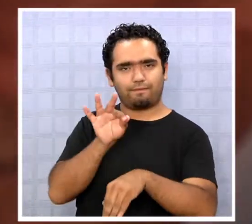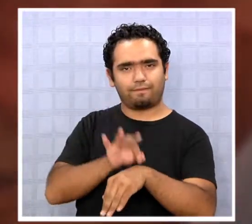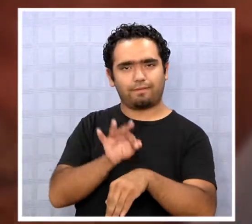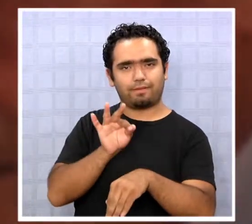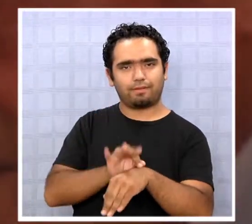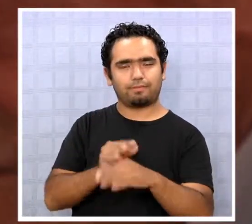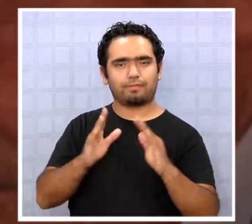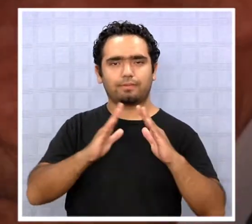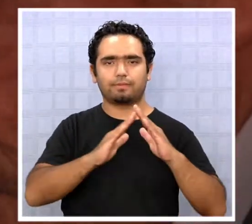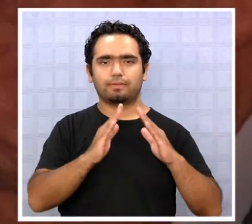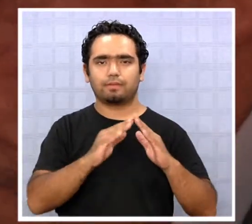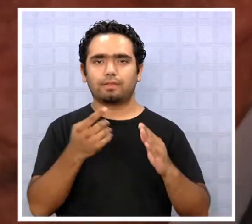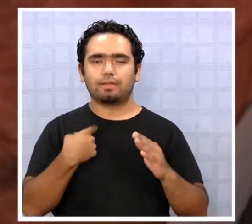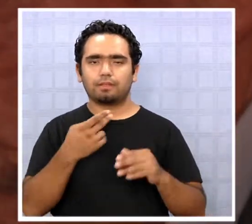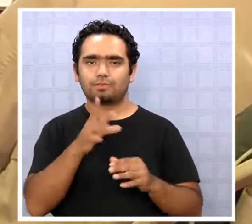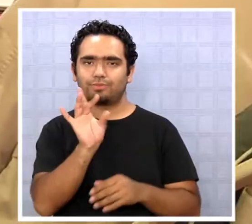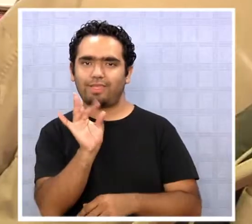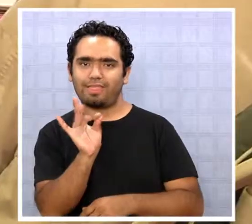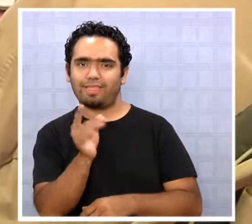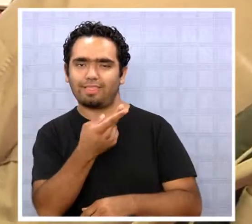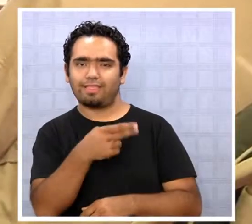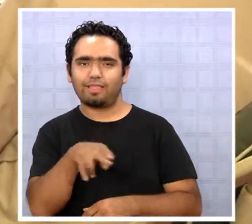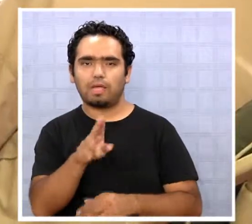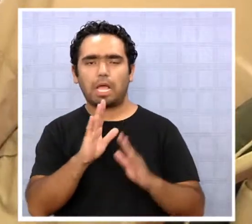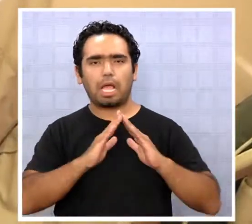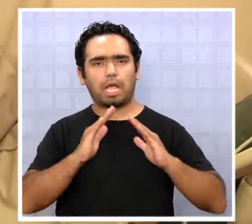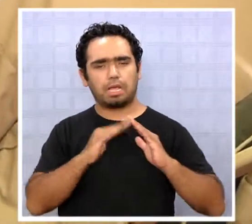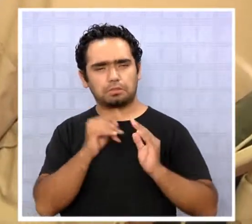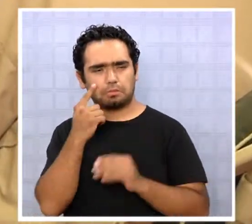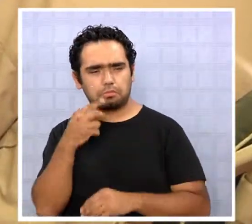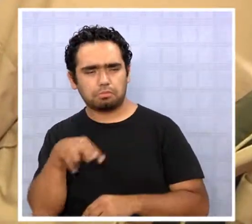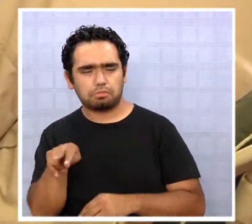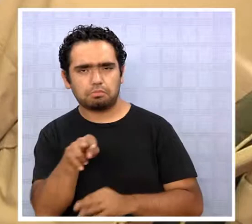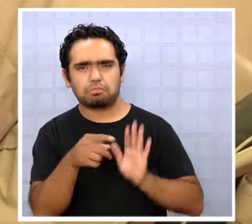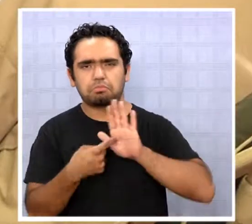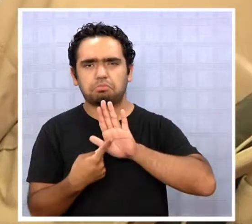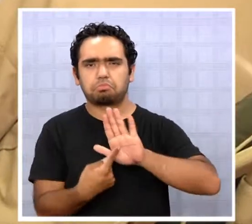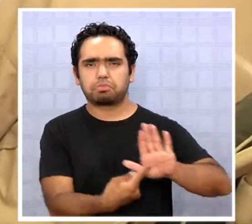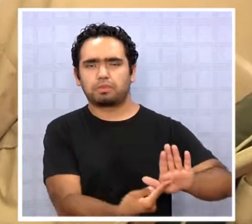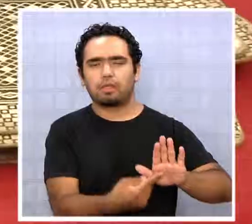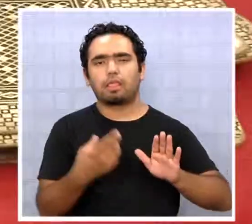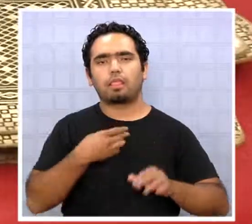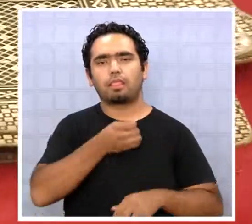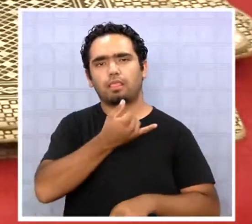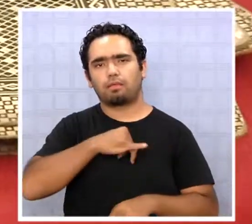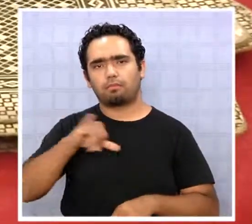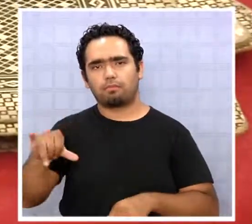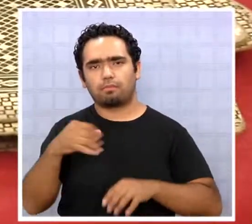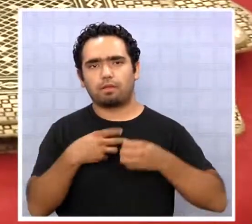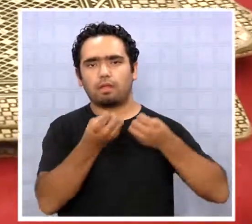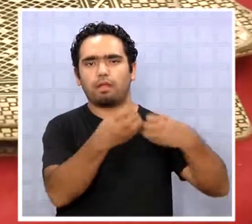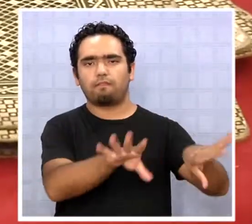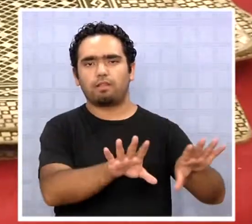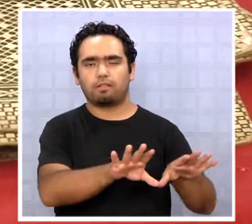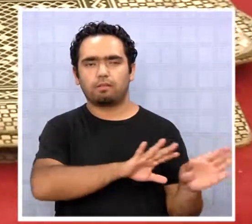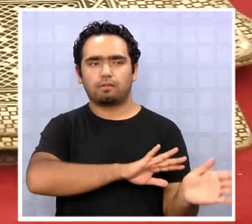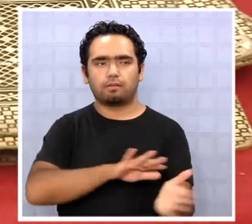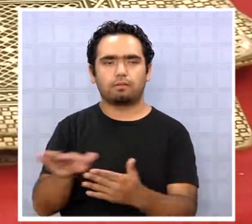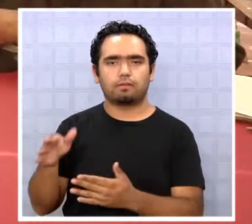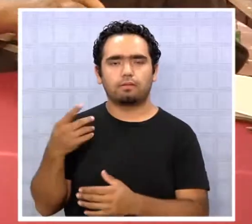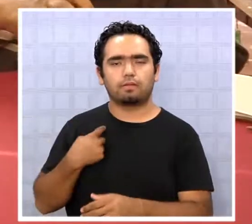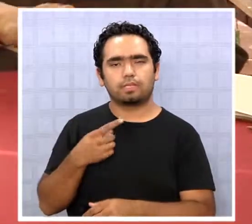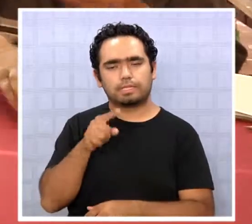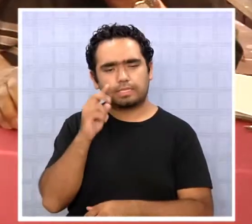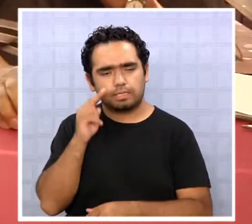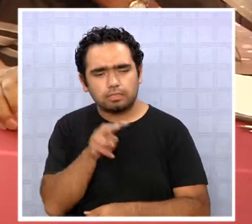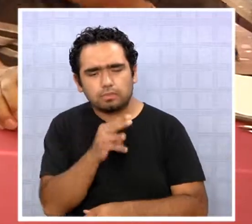pasan a ser mirados en menos y comienzan a ser marginados y finalmente abandonados. Entonces es angustiante el